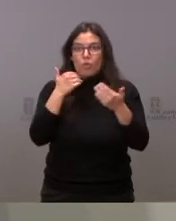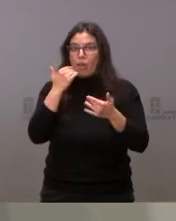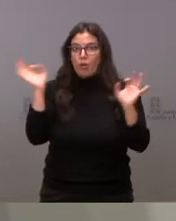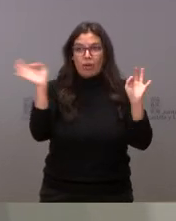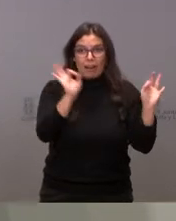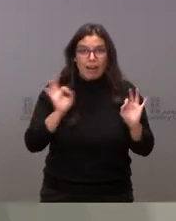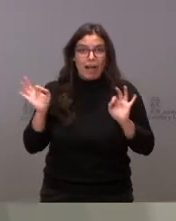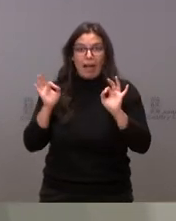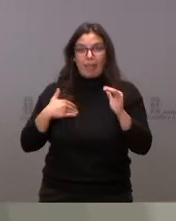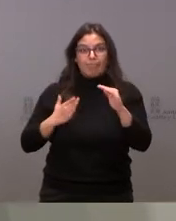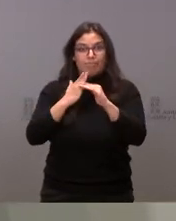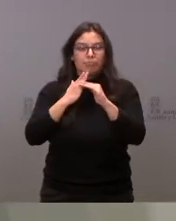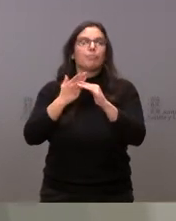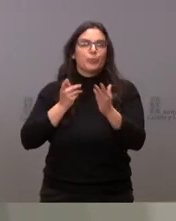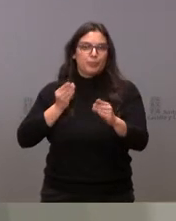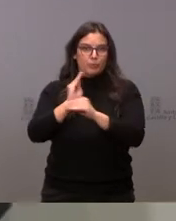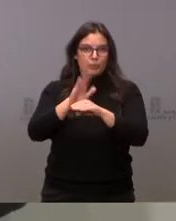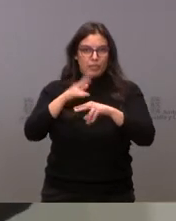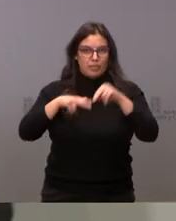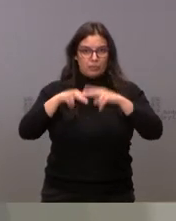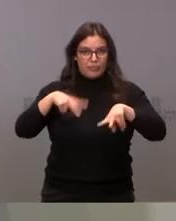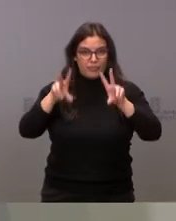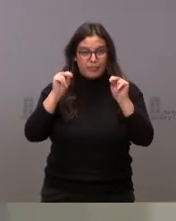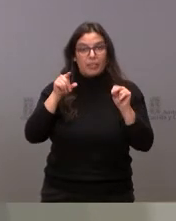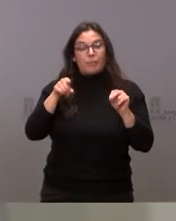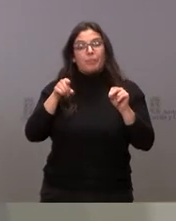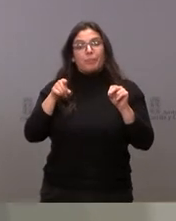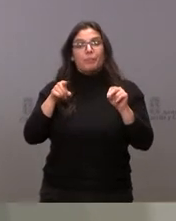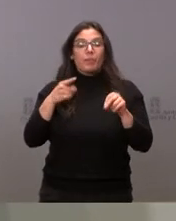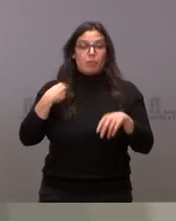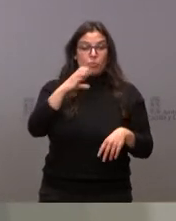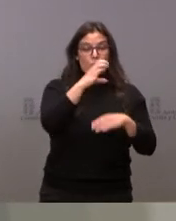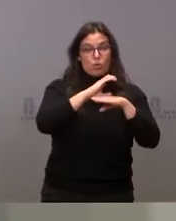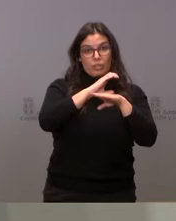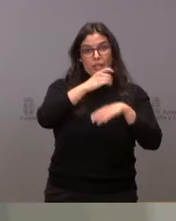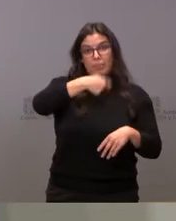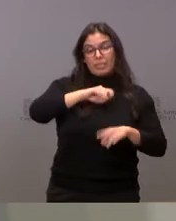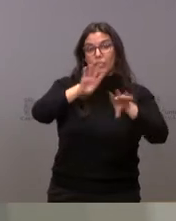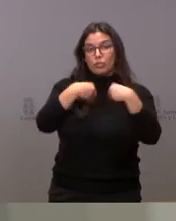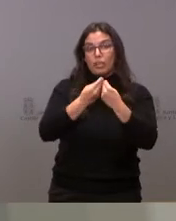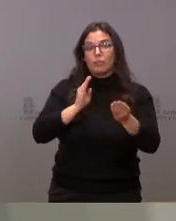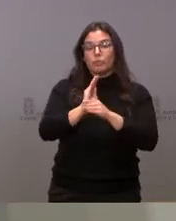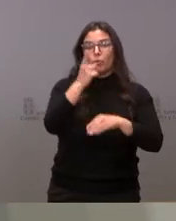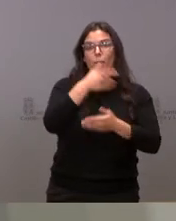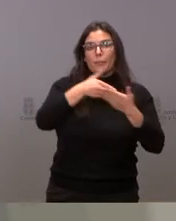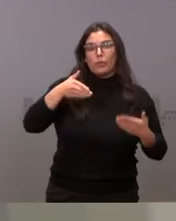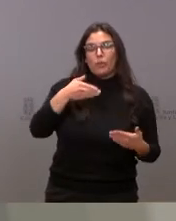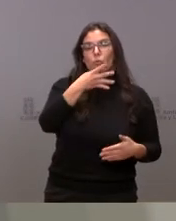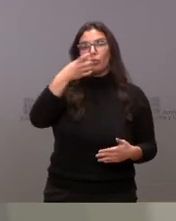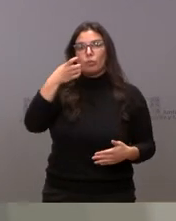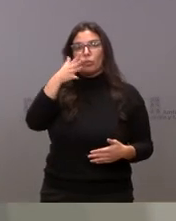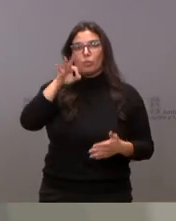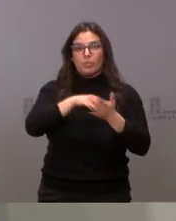para poder llevarse a término. La subvención que se concede a través de la Consejería de Presidencia tiene una cuantía de 1.450